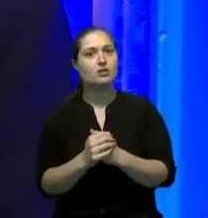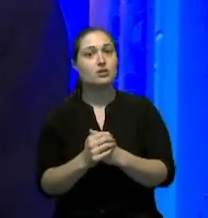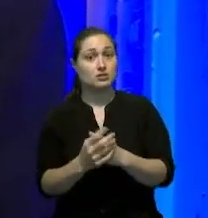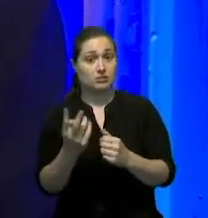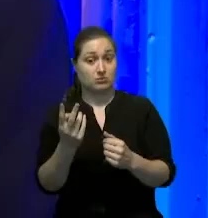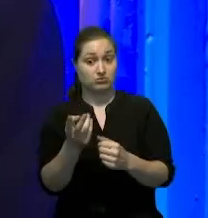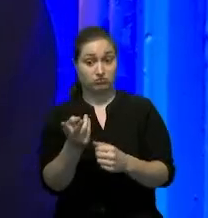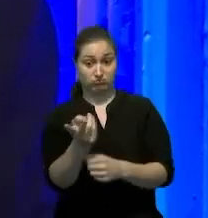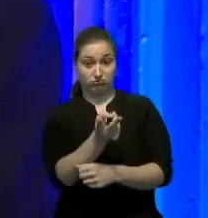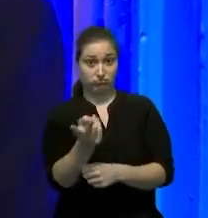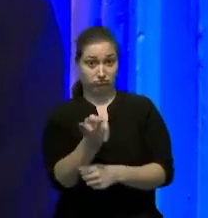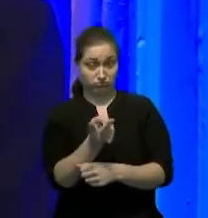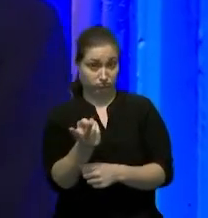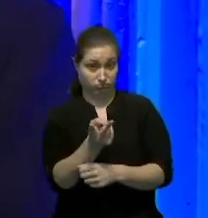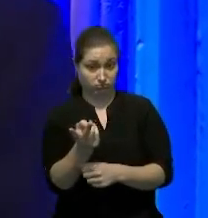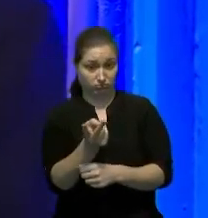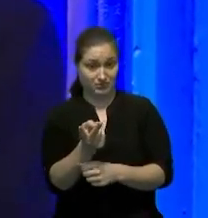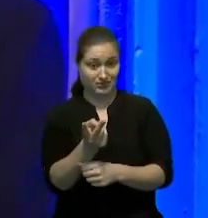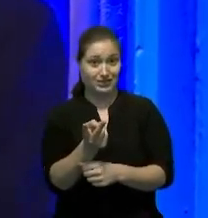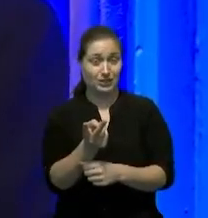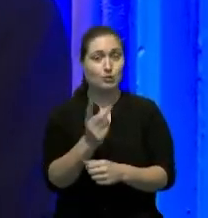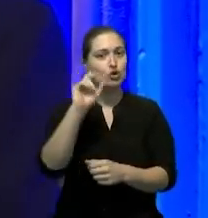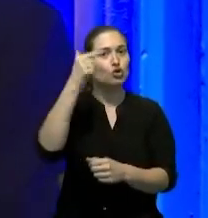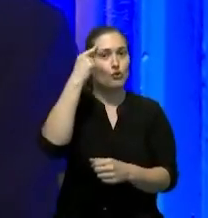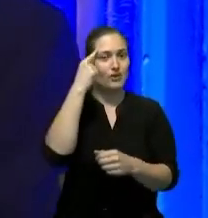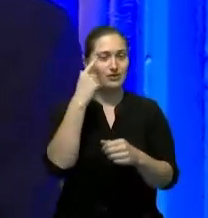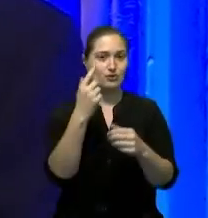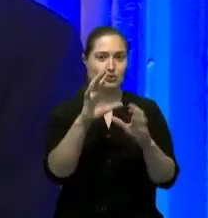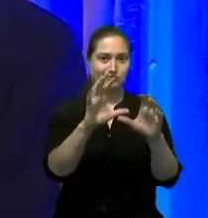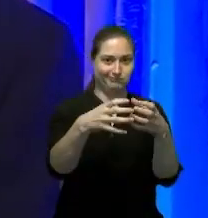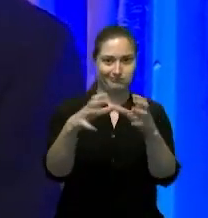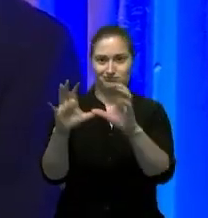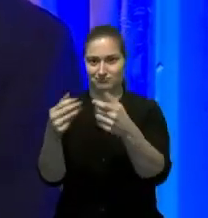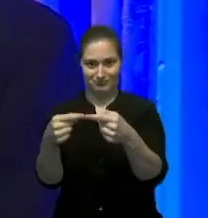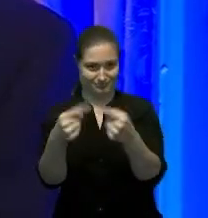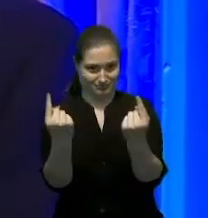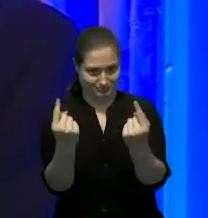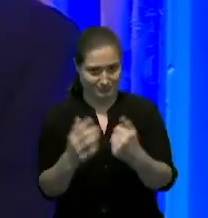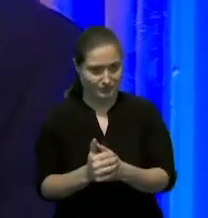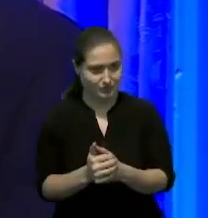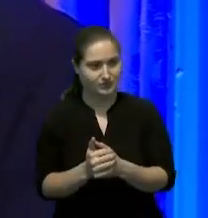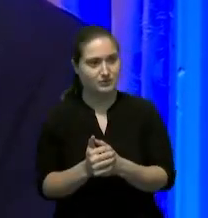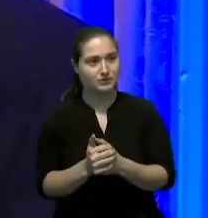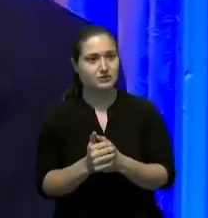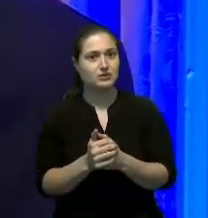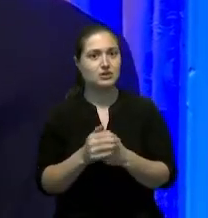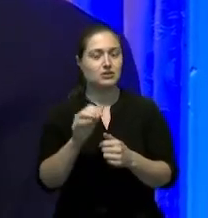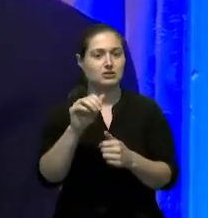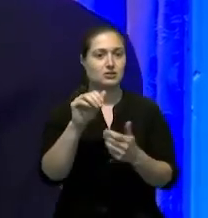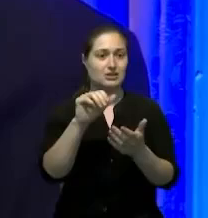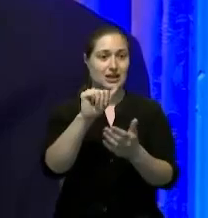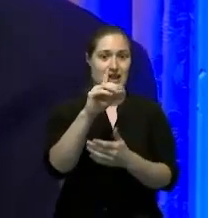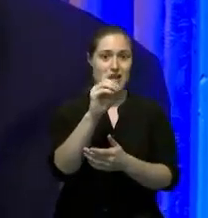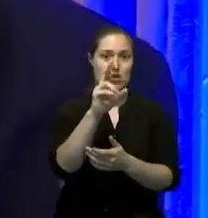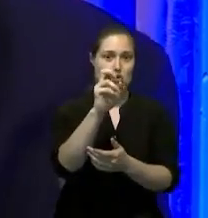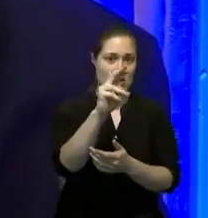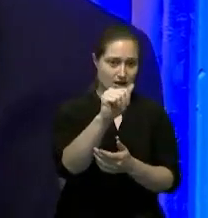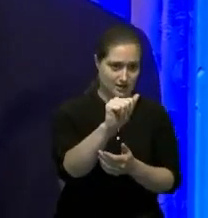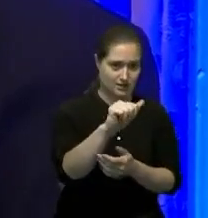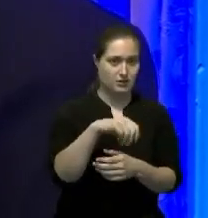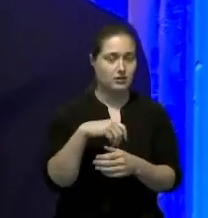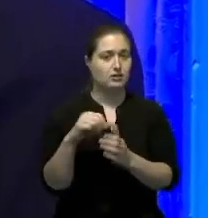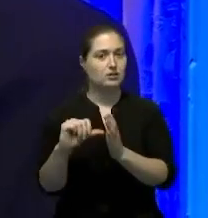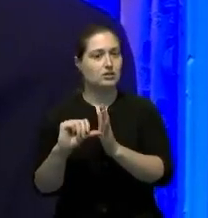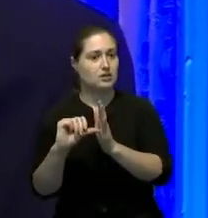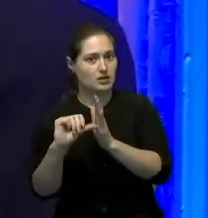partidas diferentes es decir el impuesto el arancero el impuesto aduanal no es lo mismo